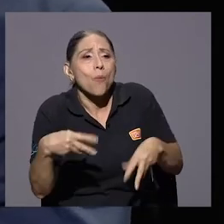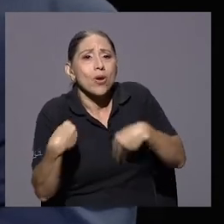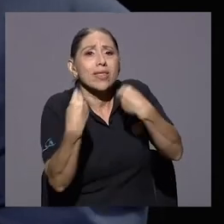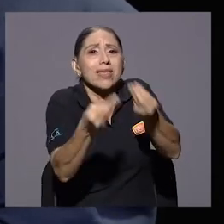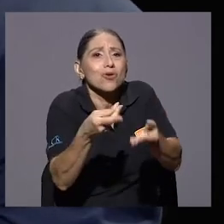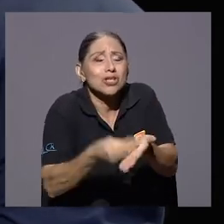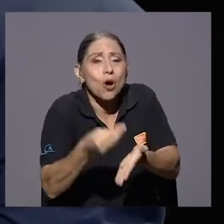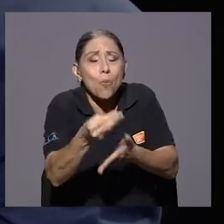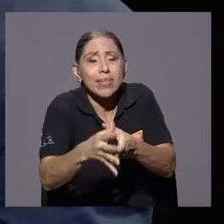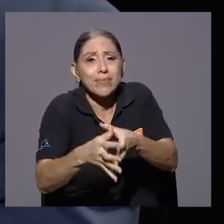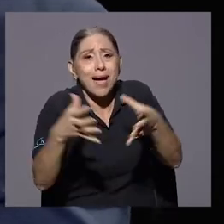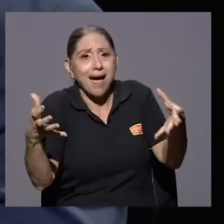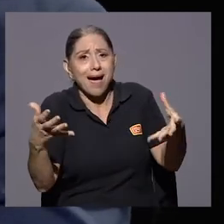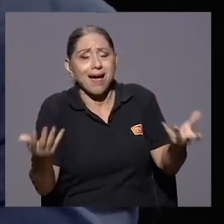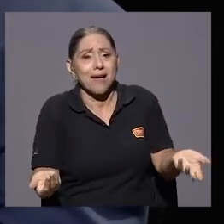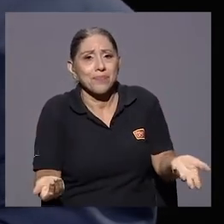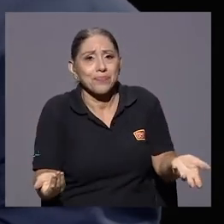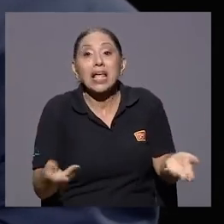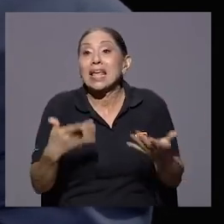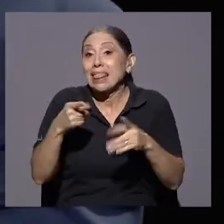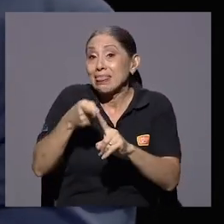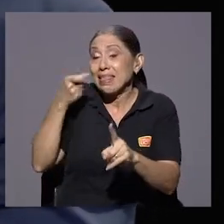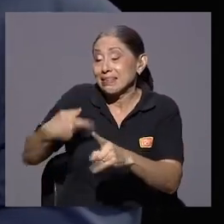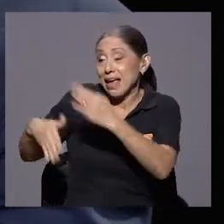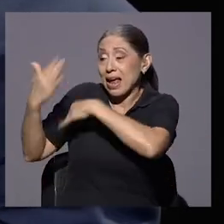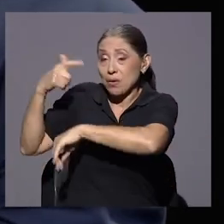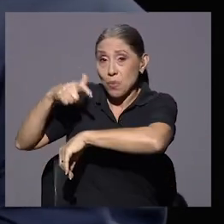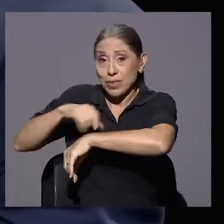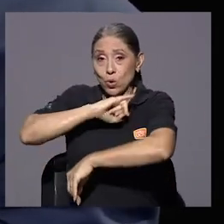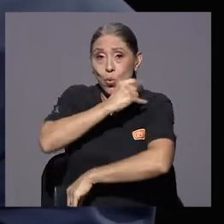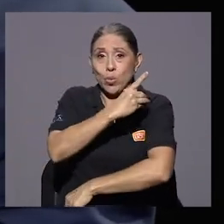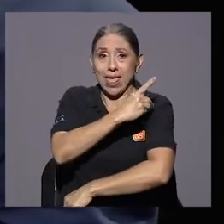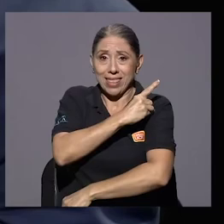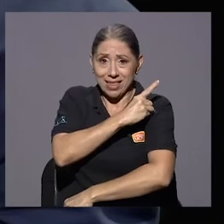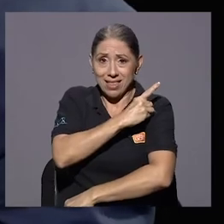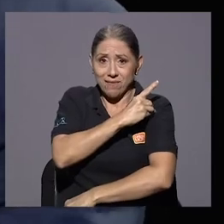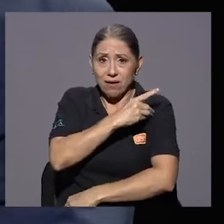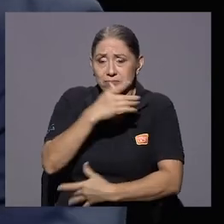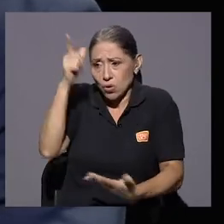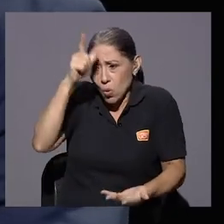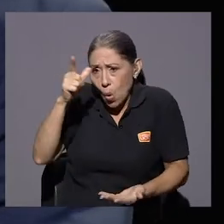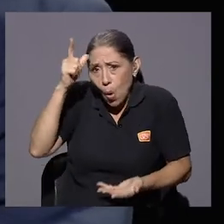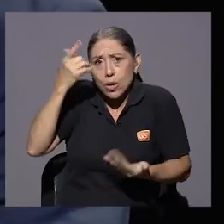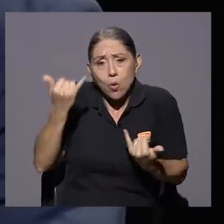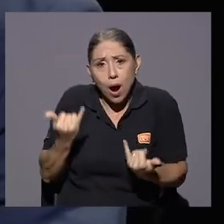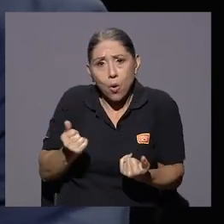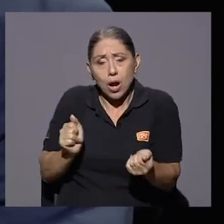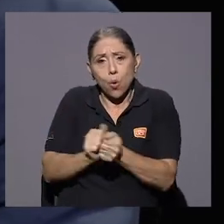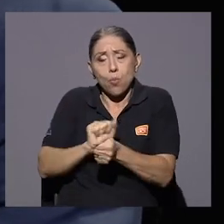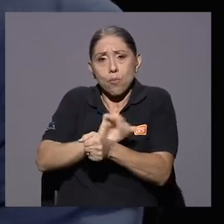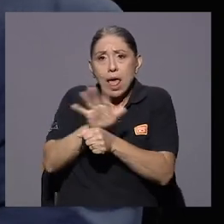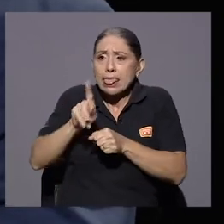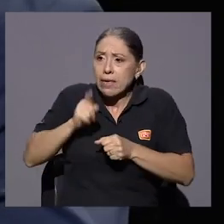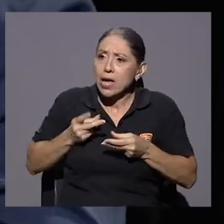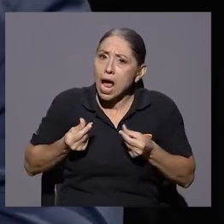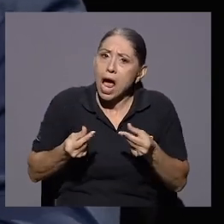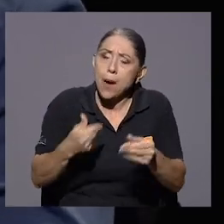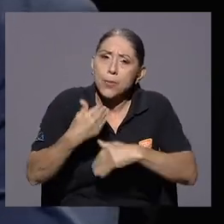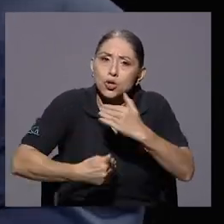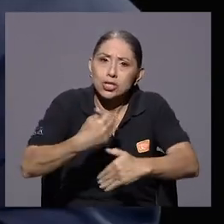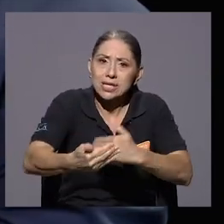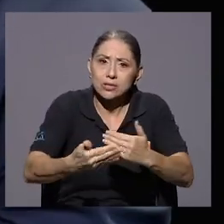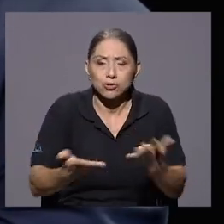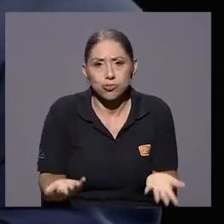una lógica, estamos en un momento de pandemia, hay que agilizar procesos, bueno, y con plazos inferiores a un millón de dólares, que la